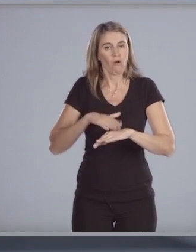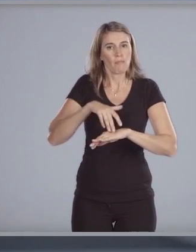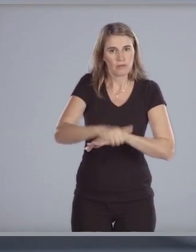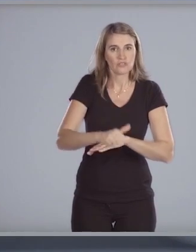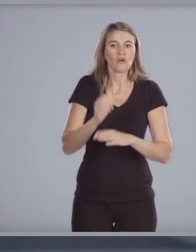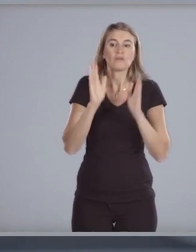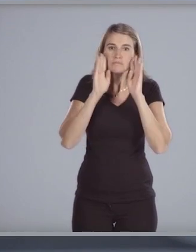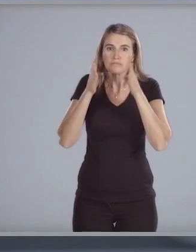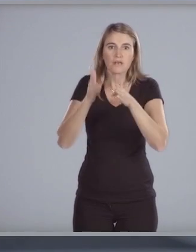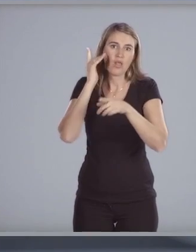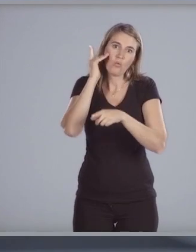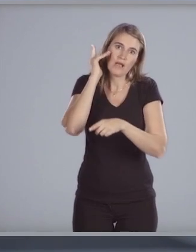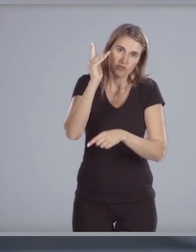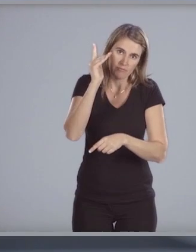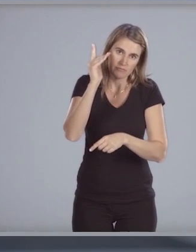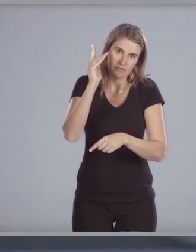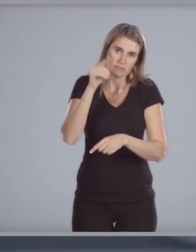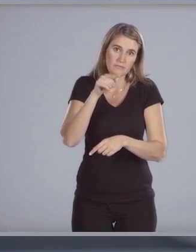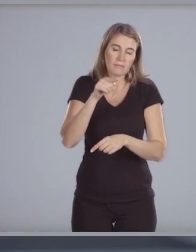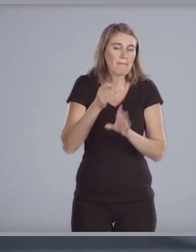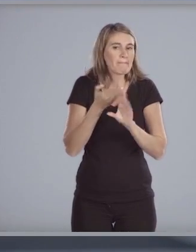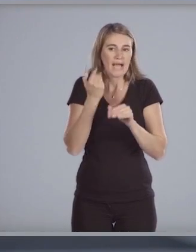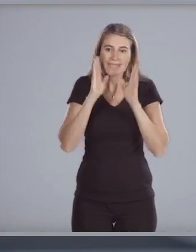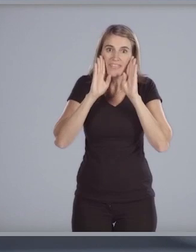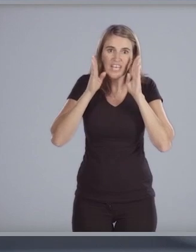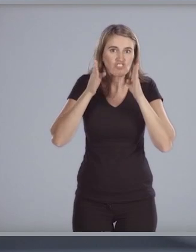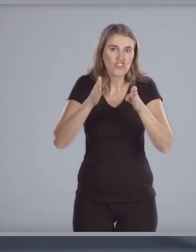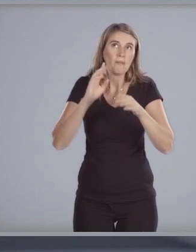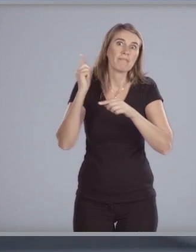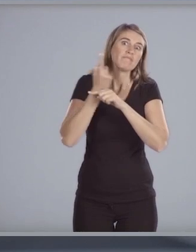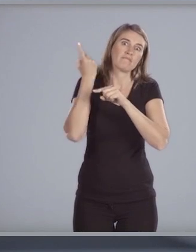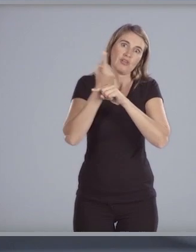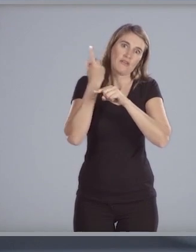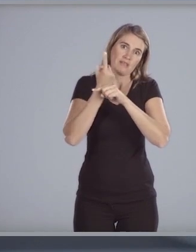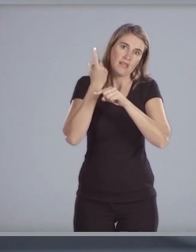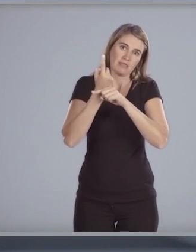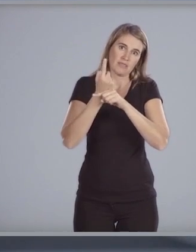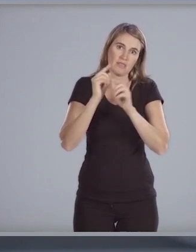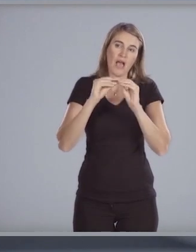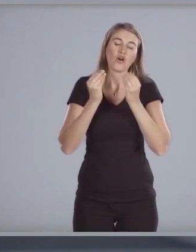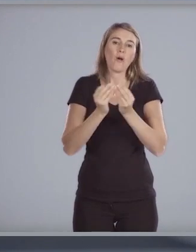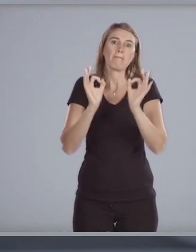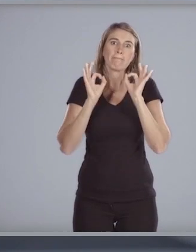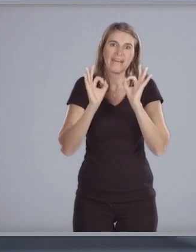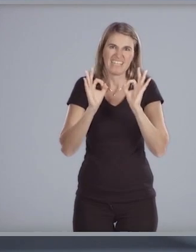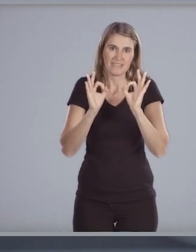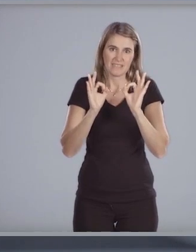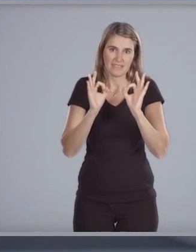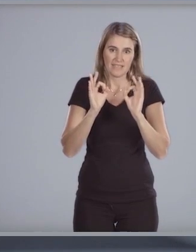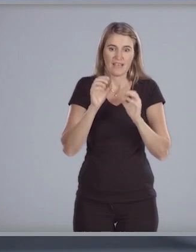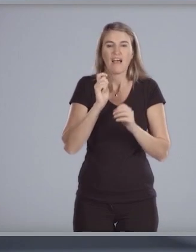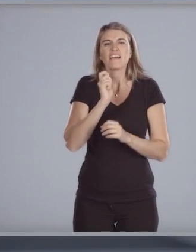con la educación y prestar entonces una atención prioritaria y absoluta